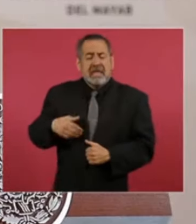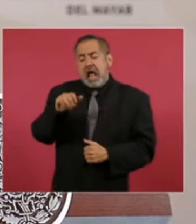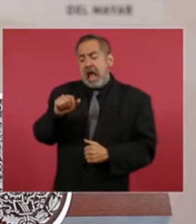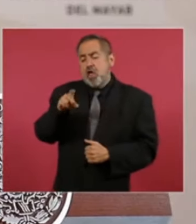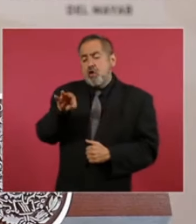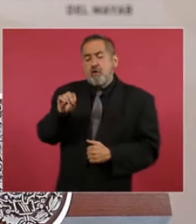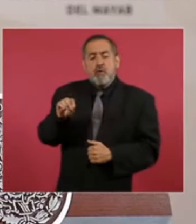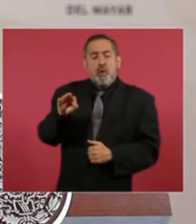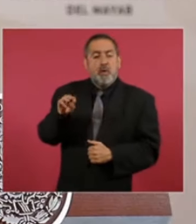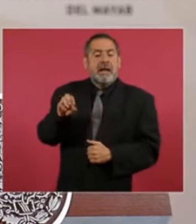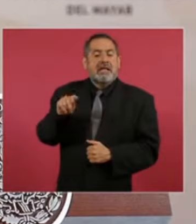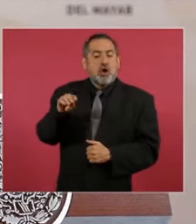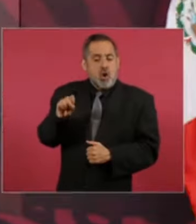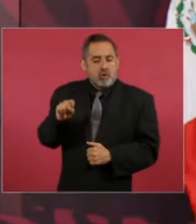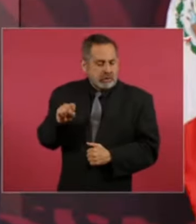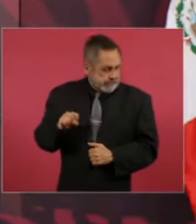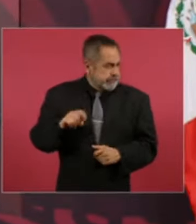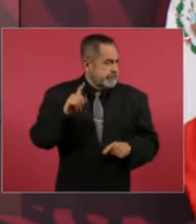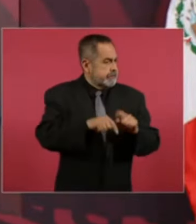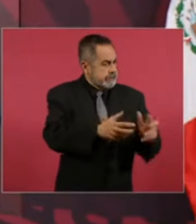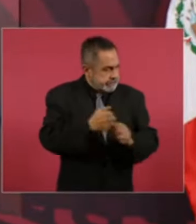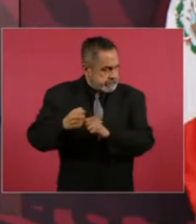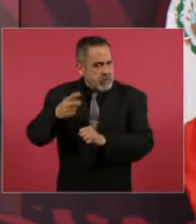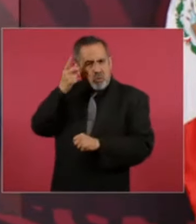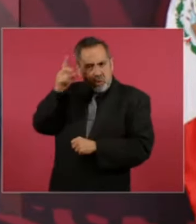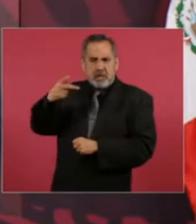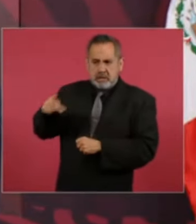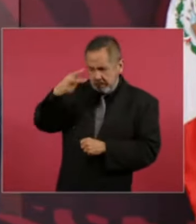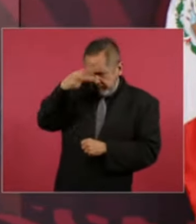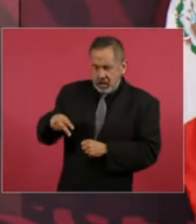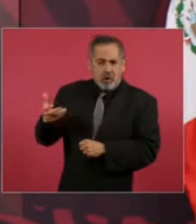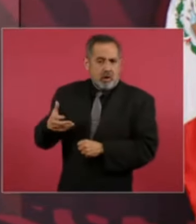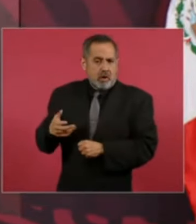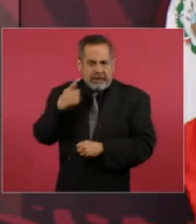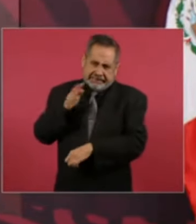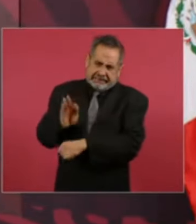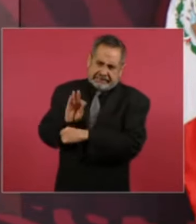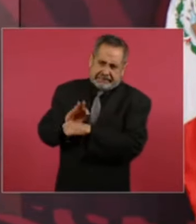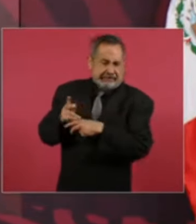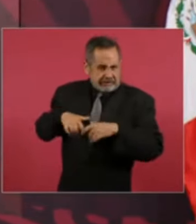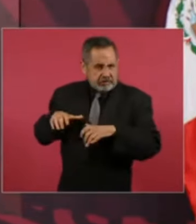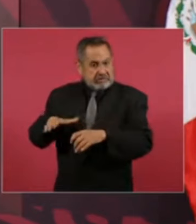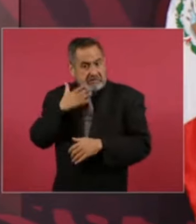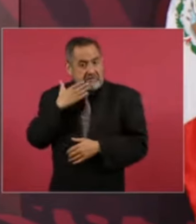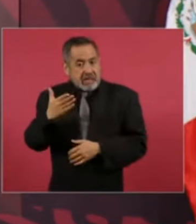había nacionalizado beneficio del pueblo de México